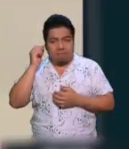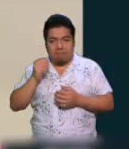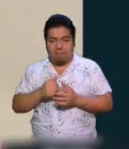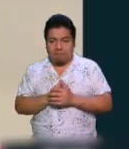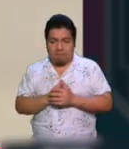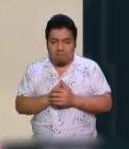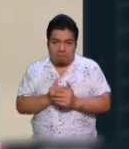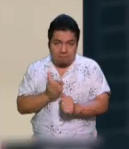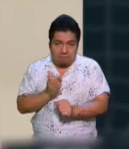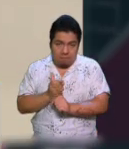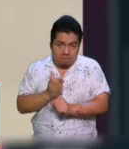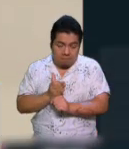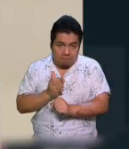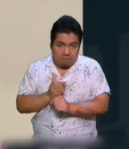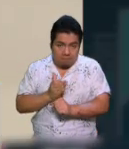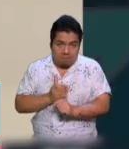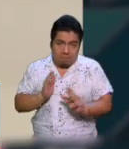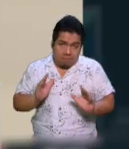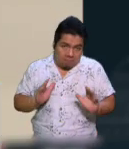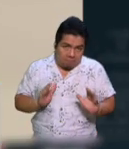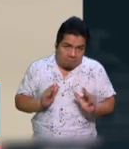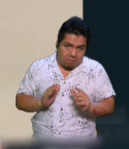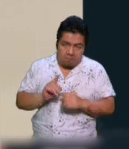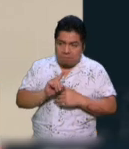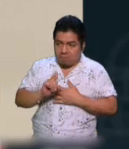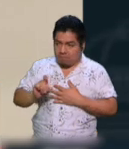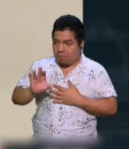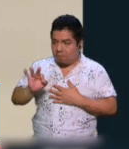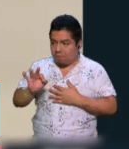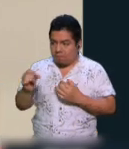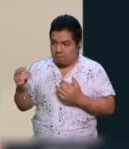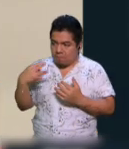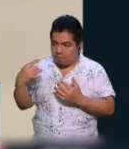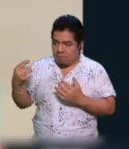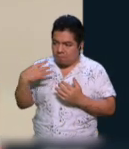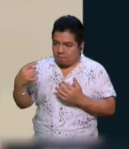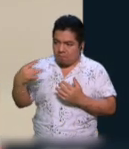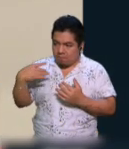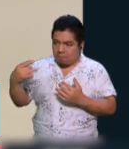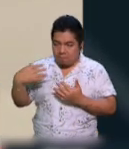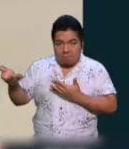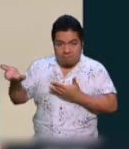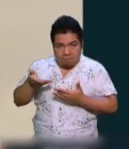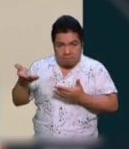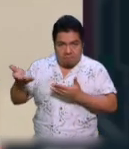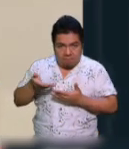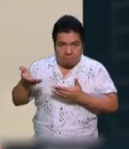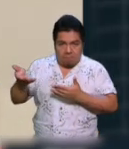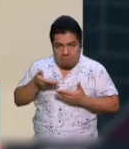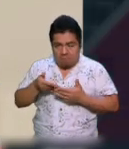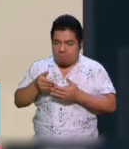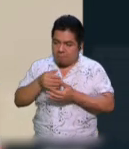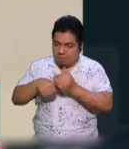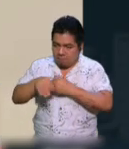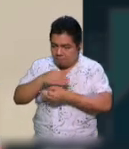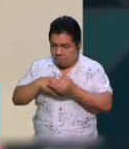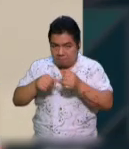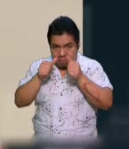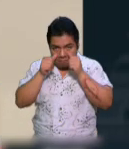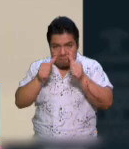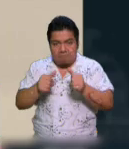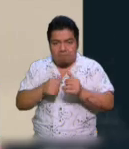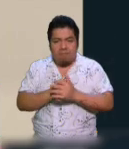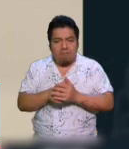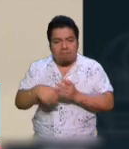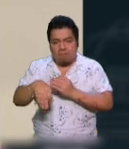A este momento llevamos 140 notificaciones recibidas, todas ellas atendidas en tiempo y forma,